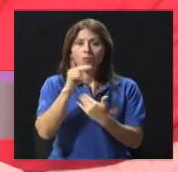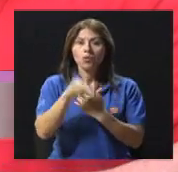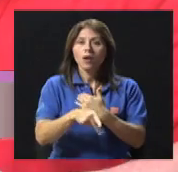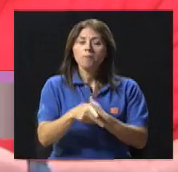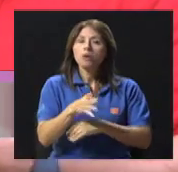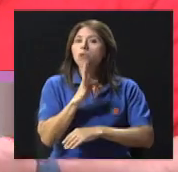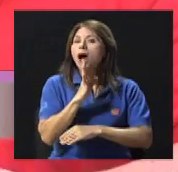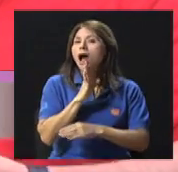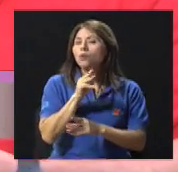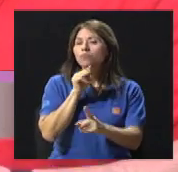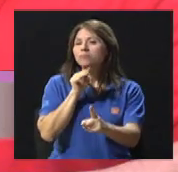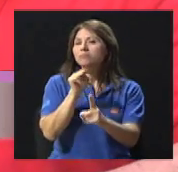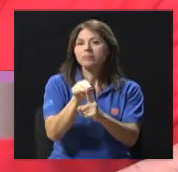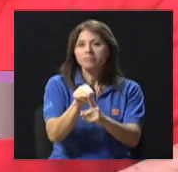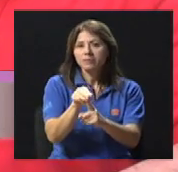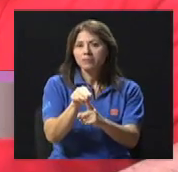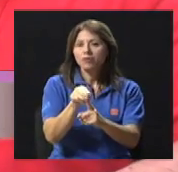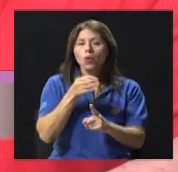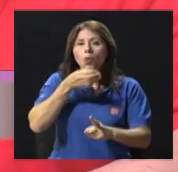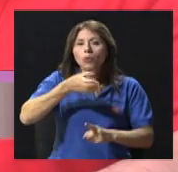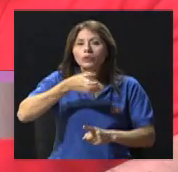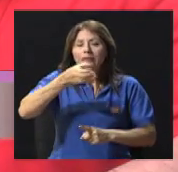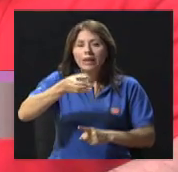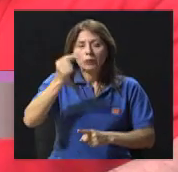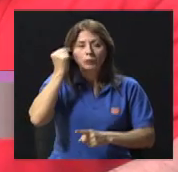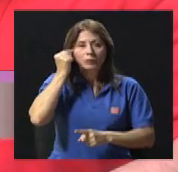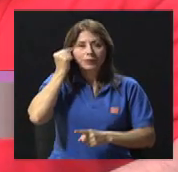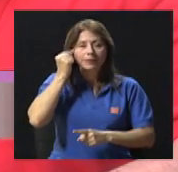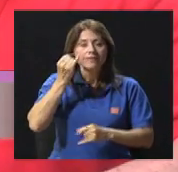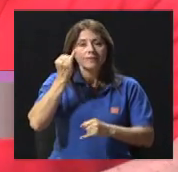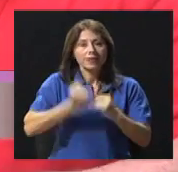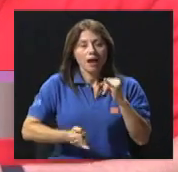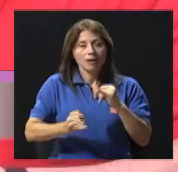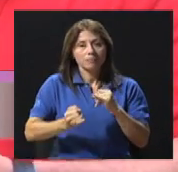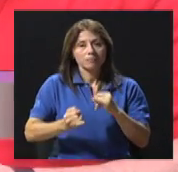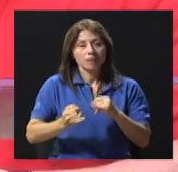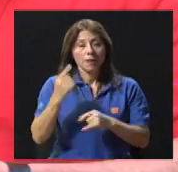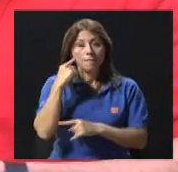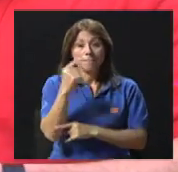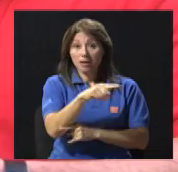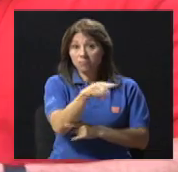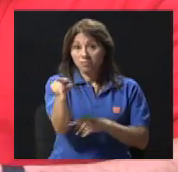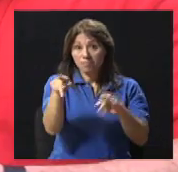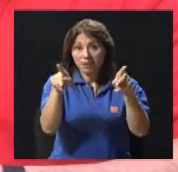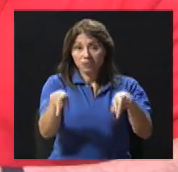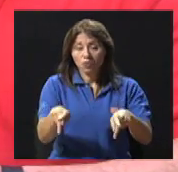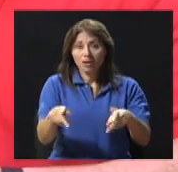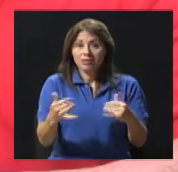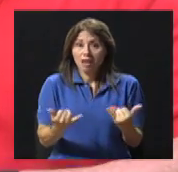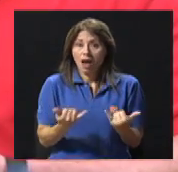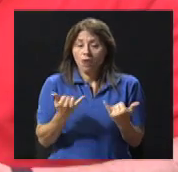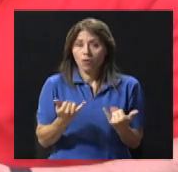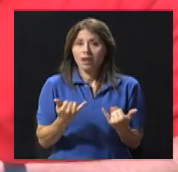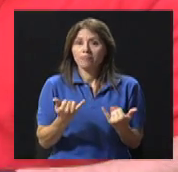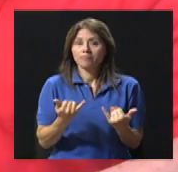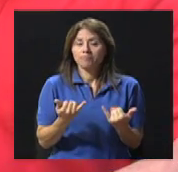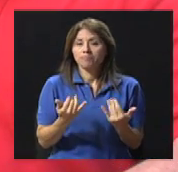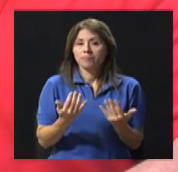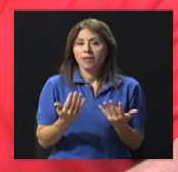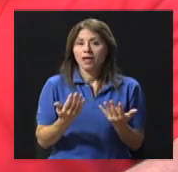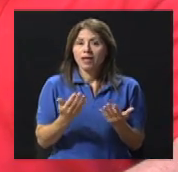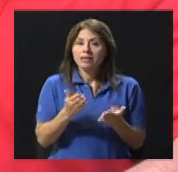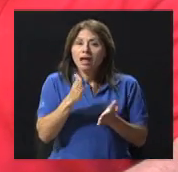reflexión final o con consejos principalmente para aquellas personas que están viviendo, ¿verdad? El cuido